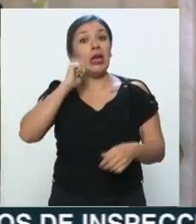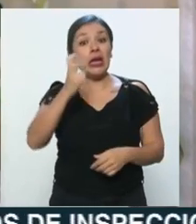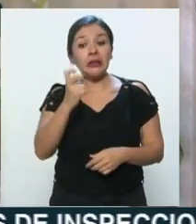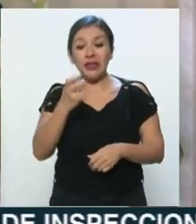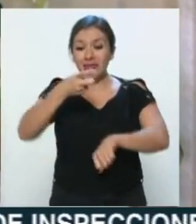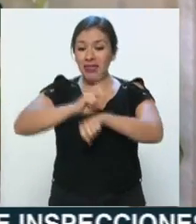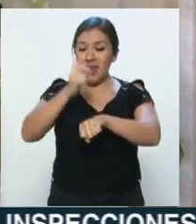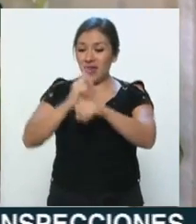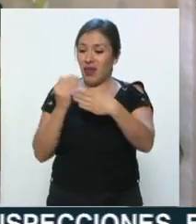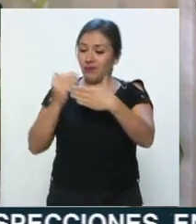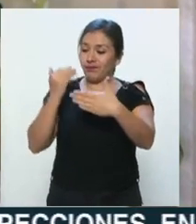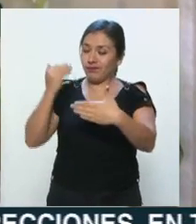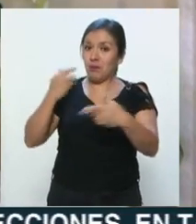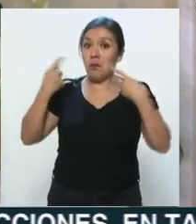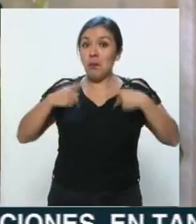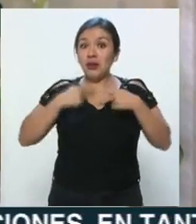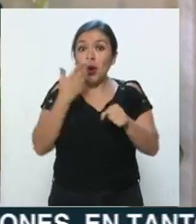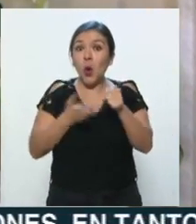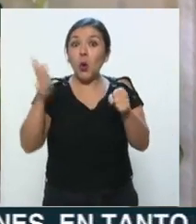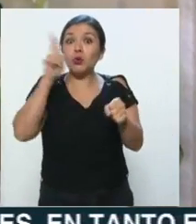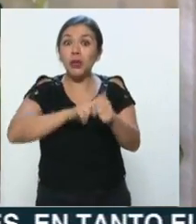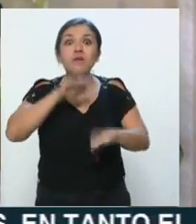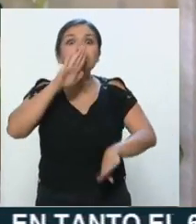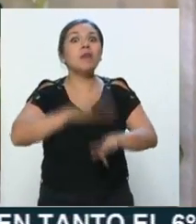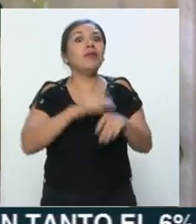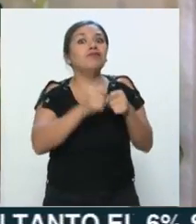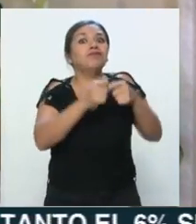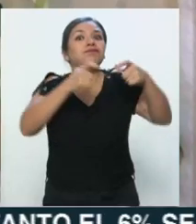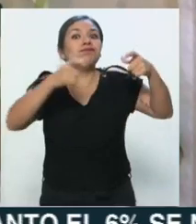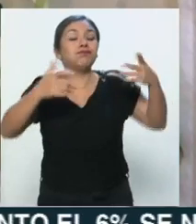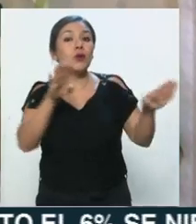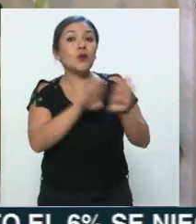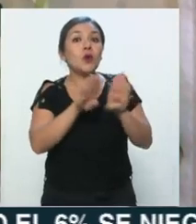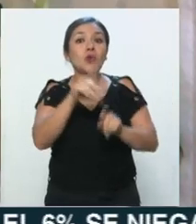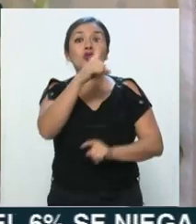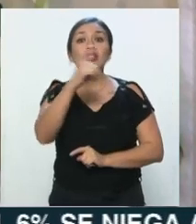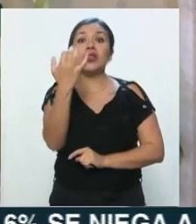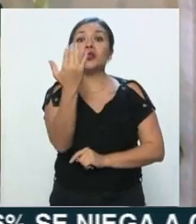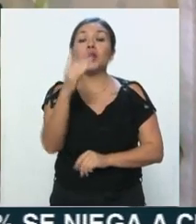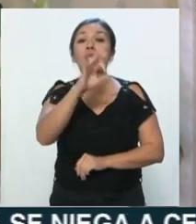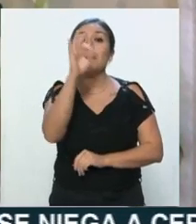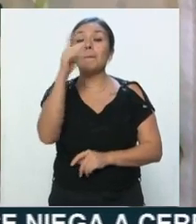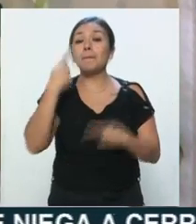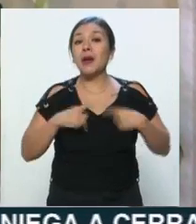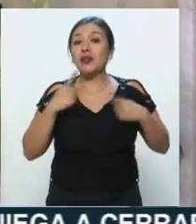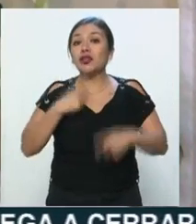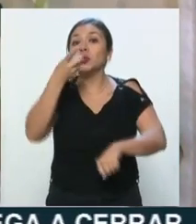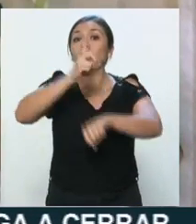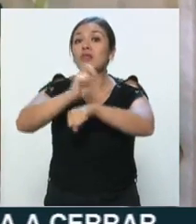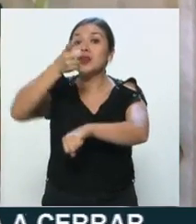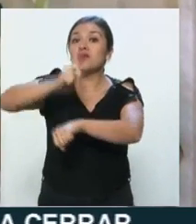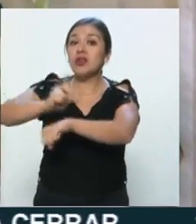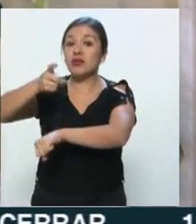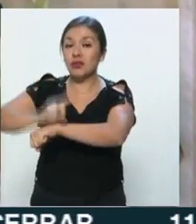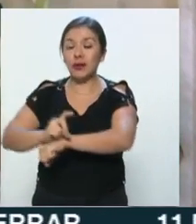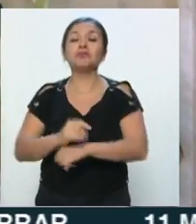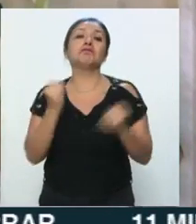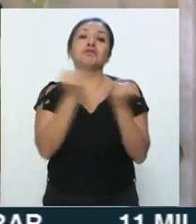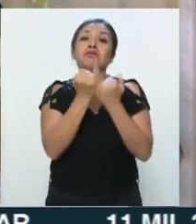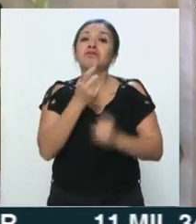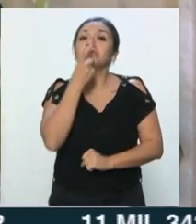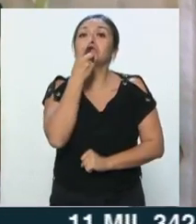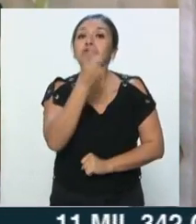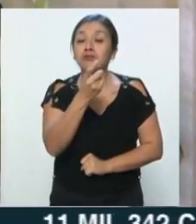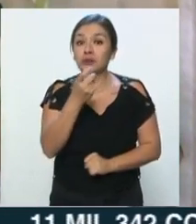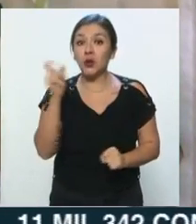últimos días el número de hospitalizados ha ido creciendo en un promedio de 150 personas diarias. Asimismo, indicó que con